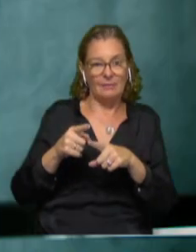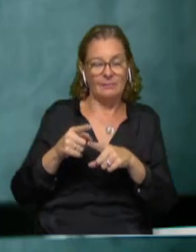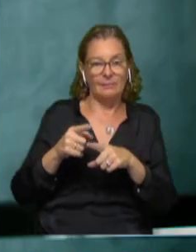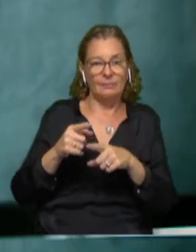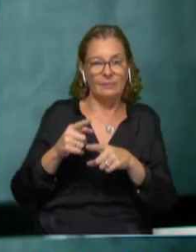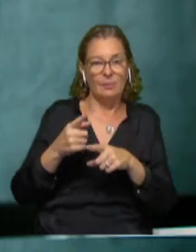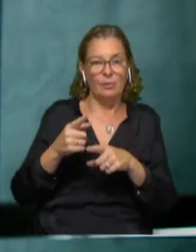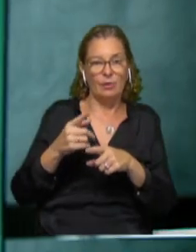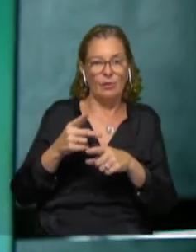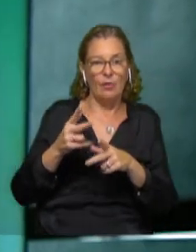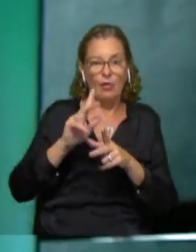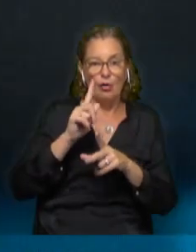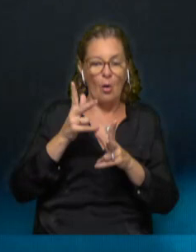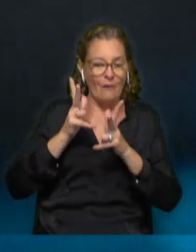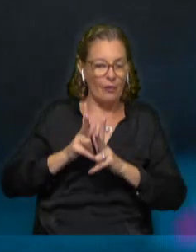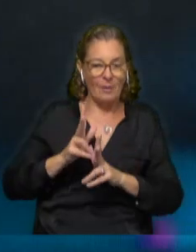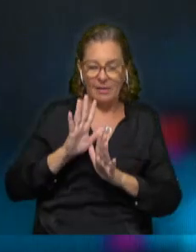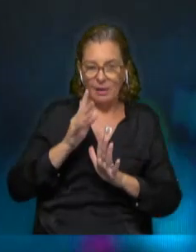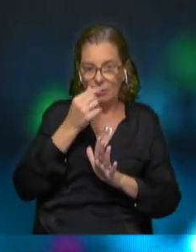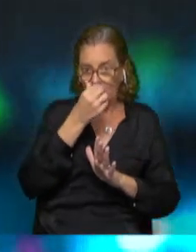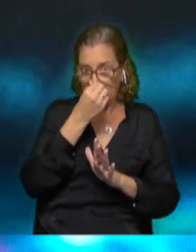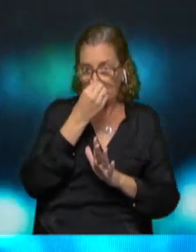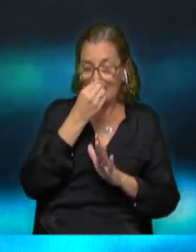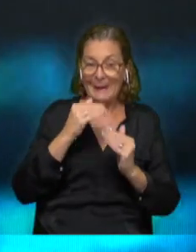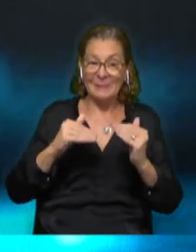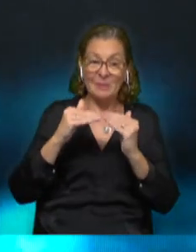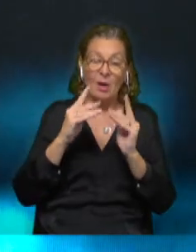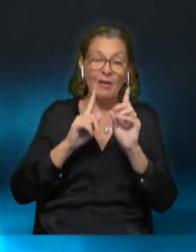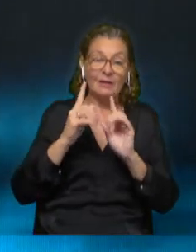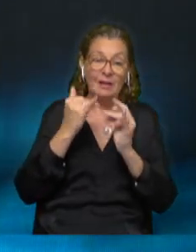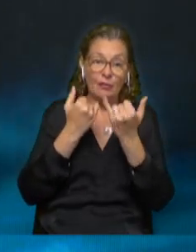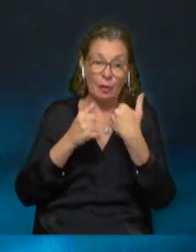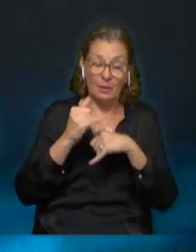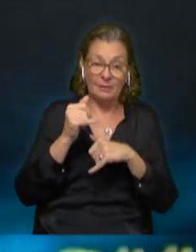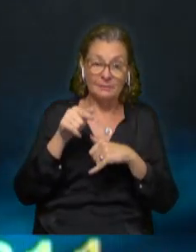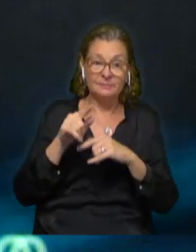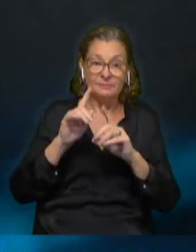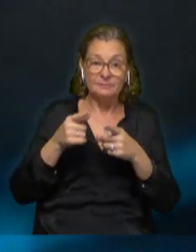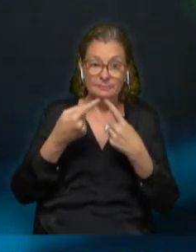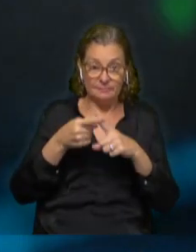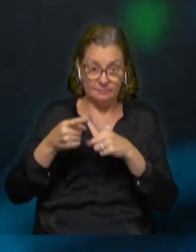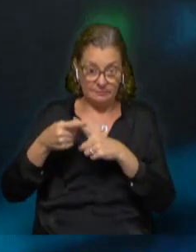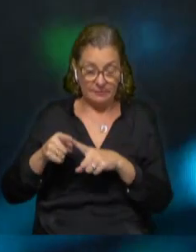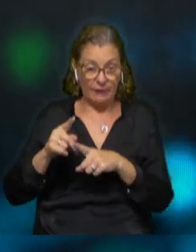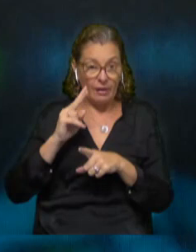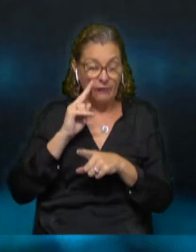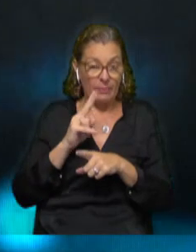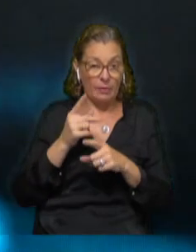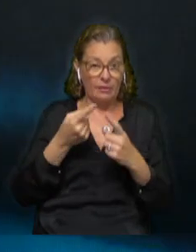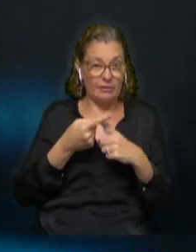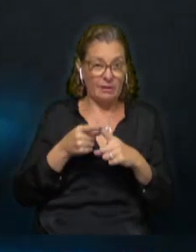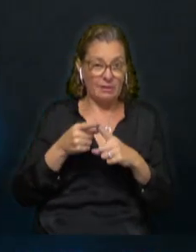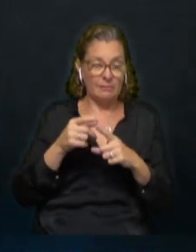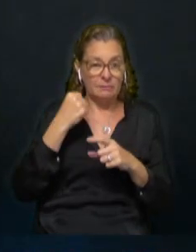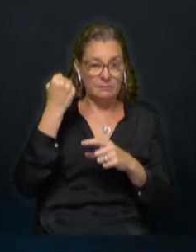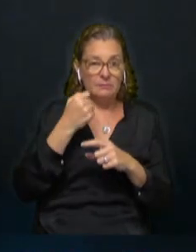se mide la informalidad en este caso. Acá es el mismo informe del cual a veces analizamos la informalidad, que también tenemos distintas heterogeneidades sumamente